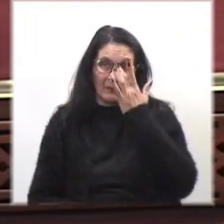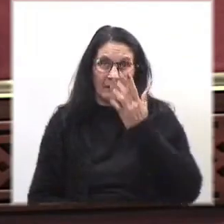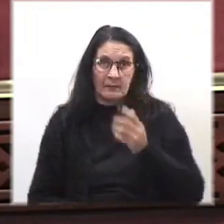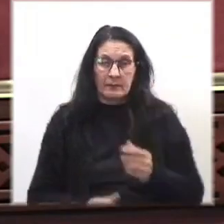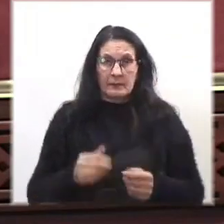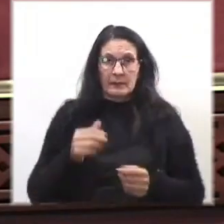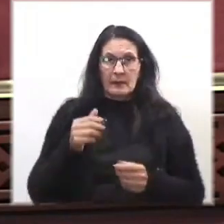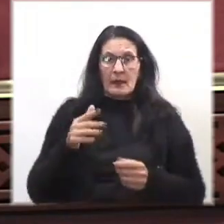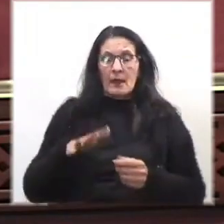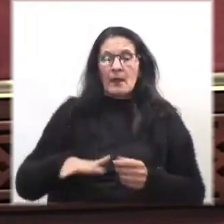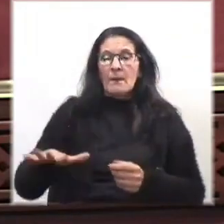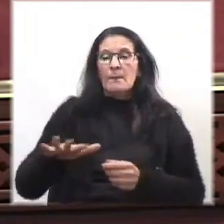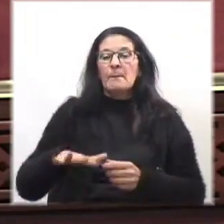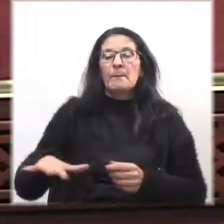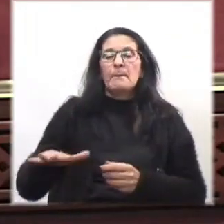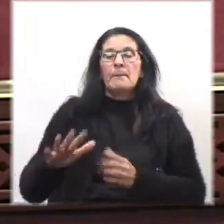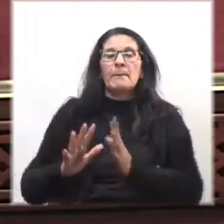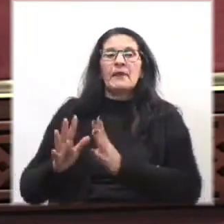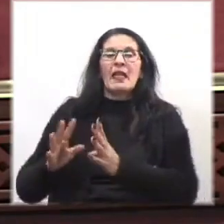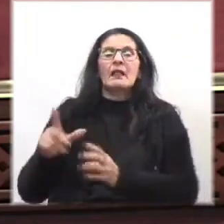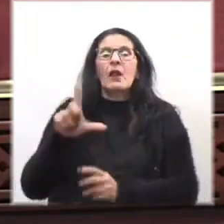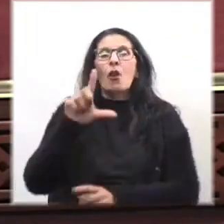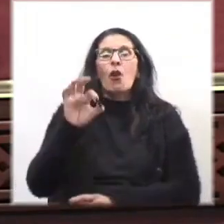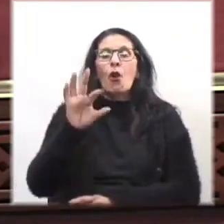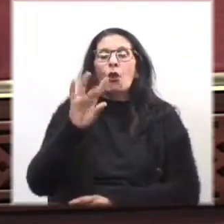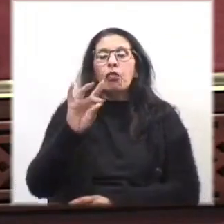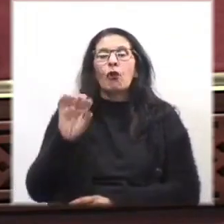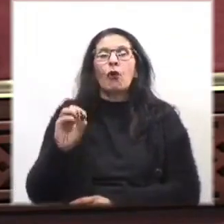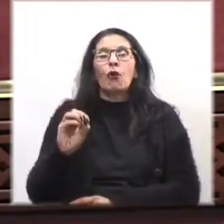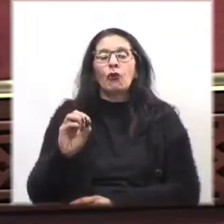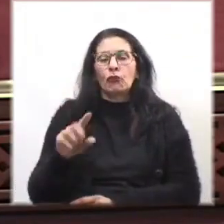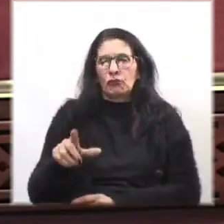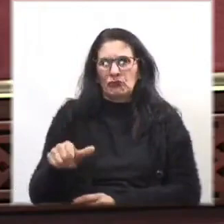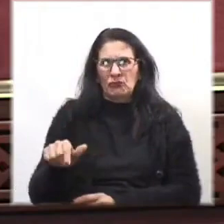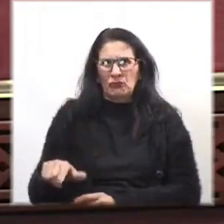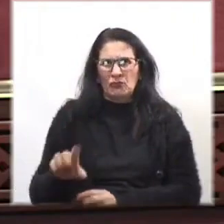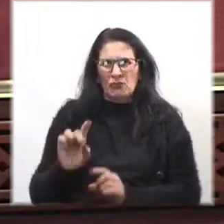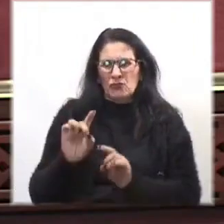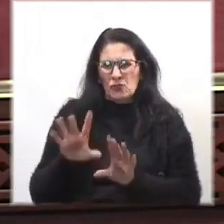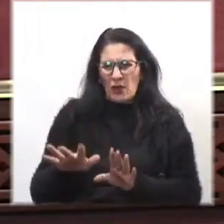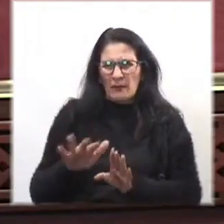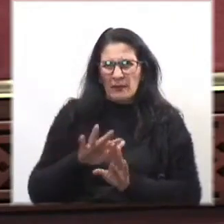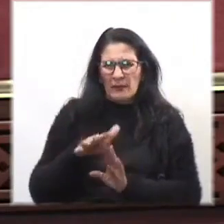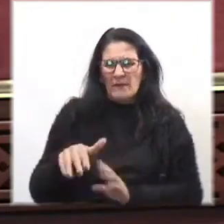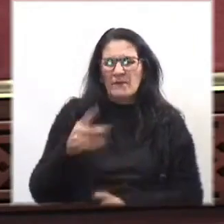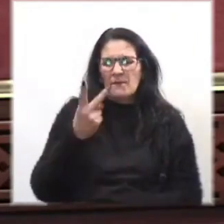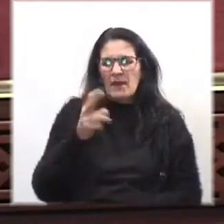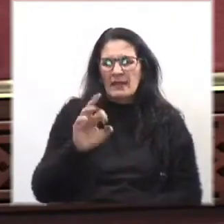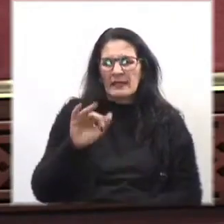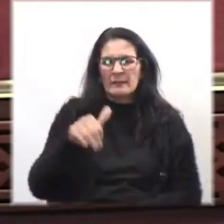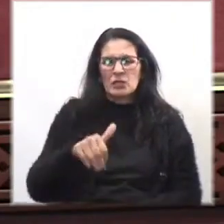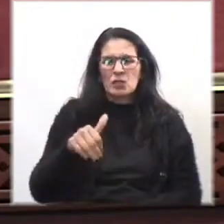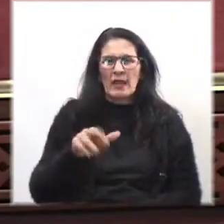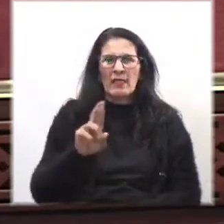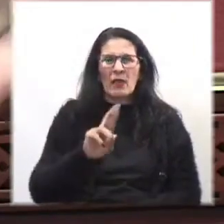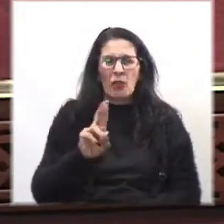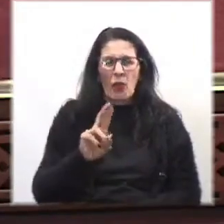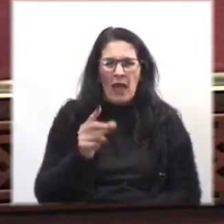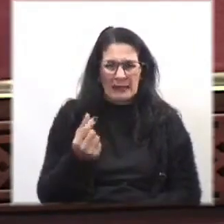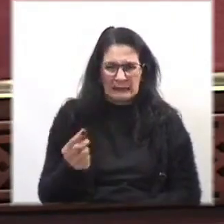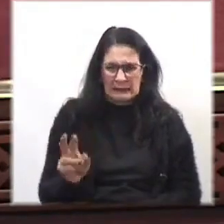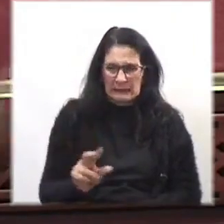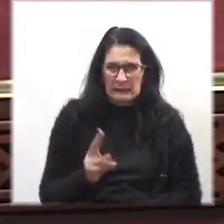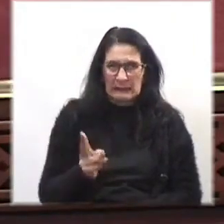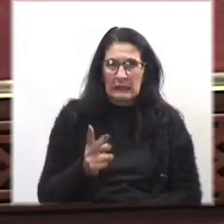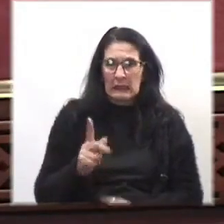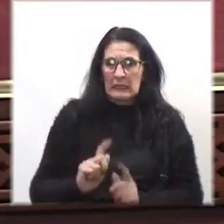la planta de lodos sale solo miserables 20 millones de dólares. Se lo